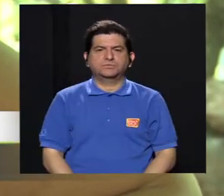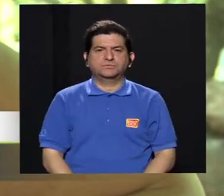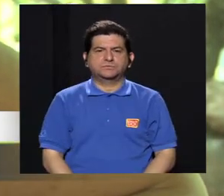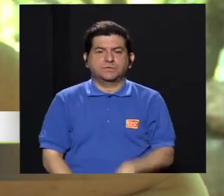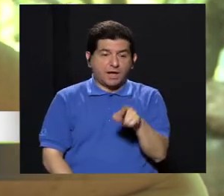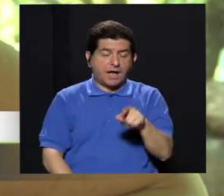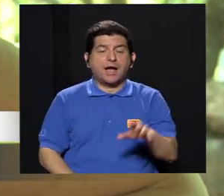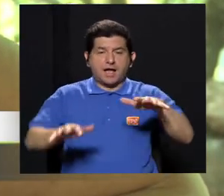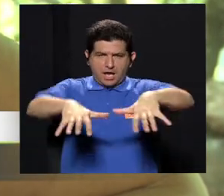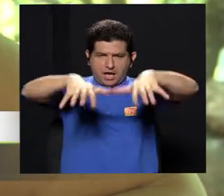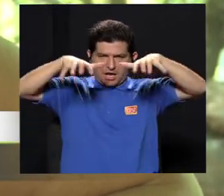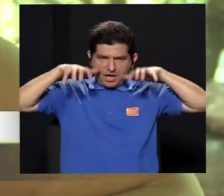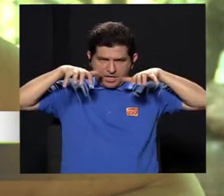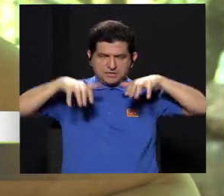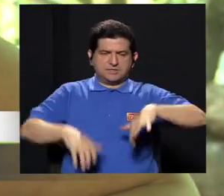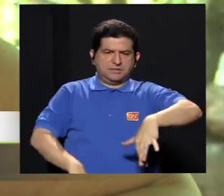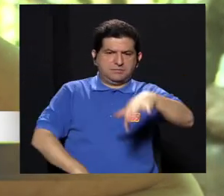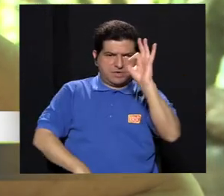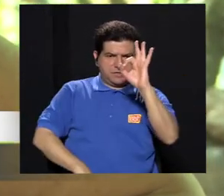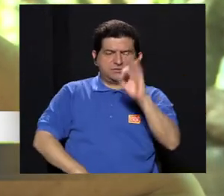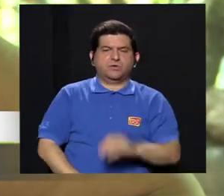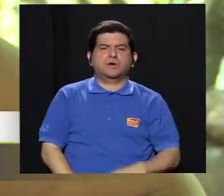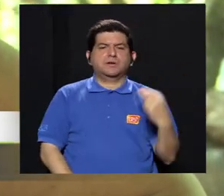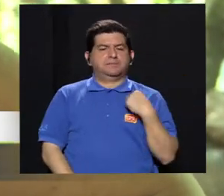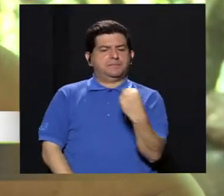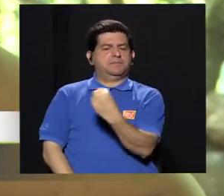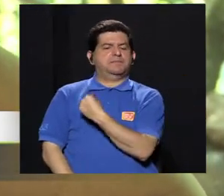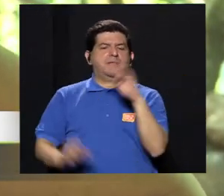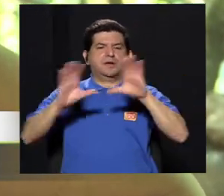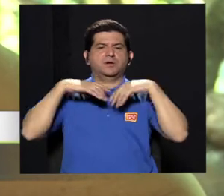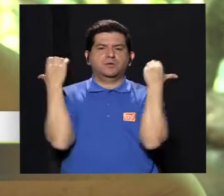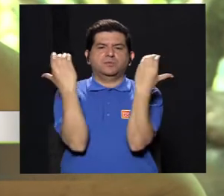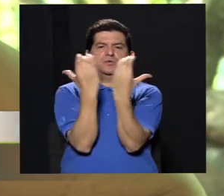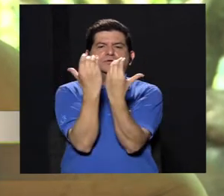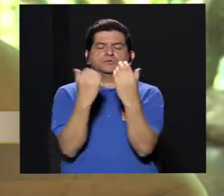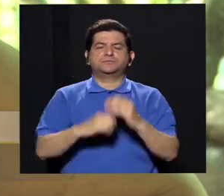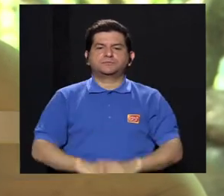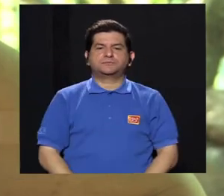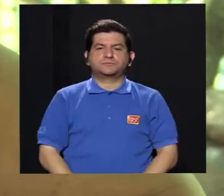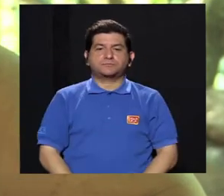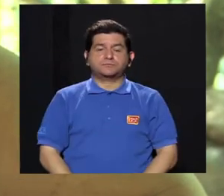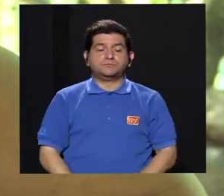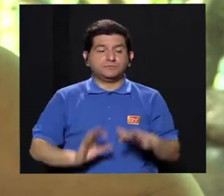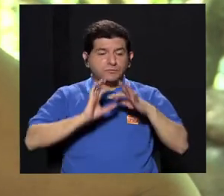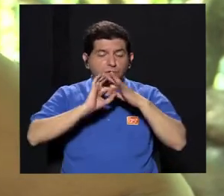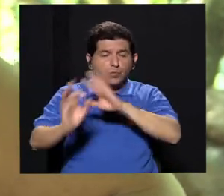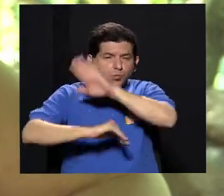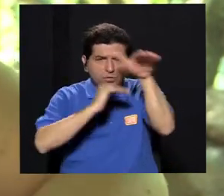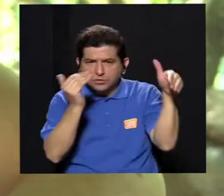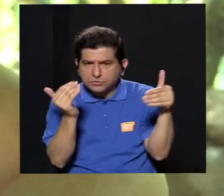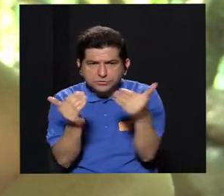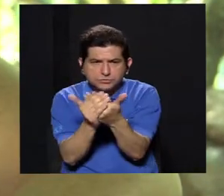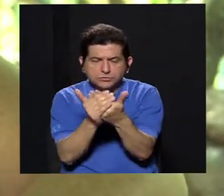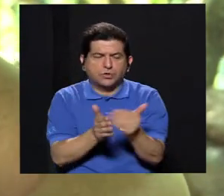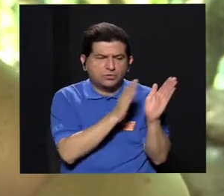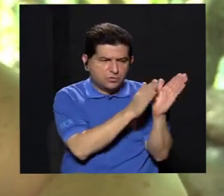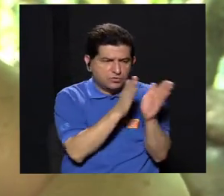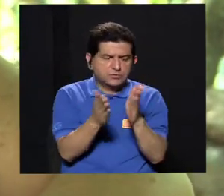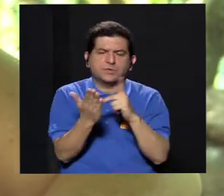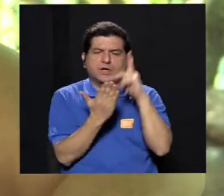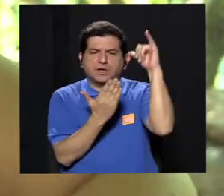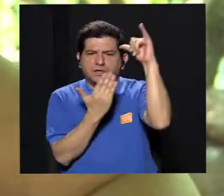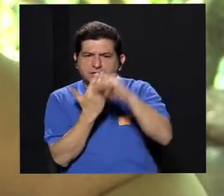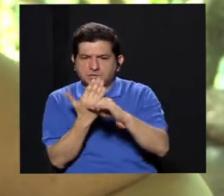Ministerio de Salud, se hace una asamblea y ahí se eligen los integrantes de ese consejo para articular